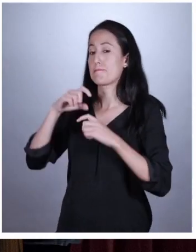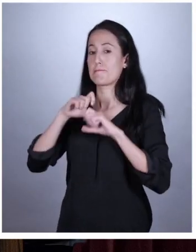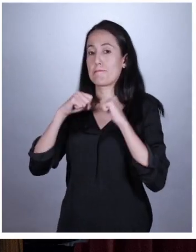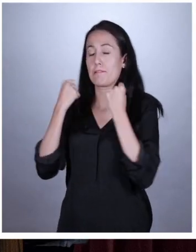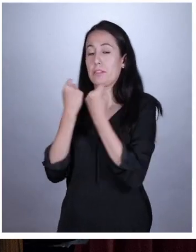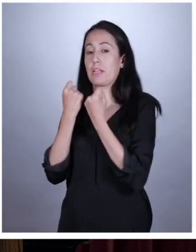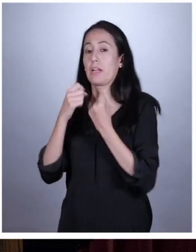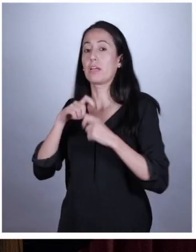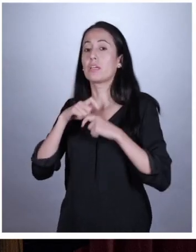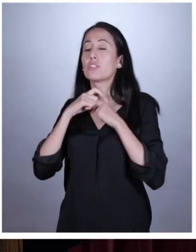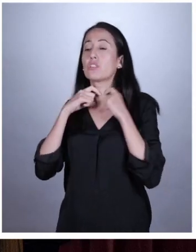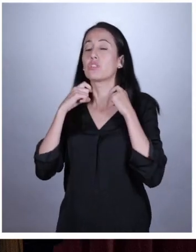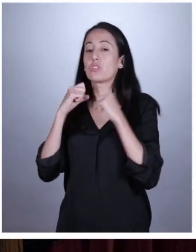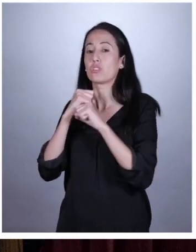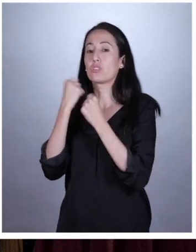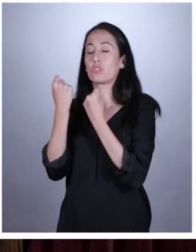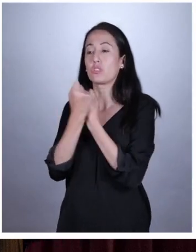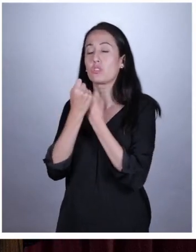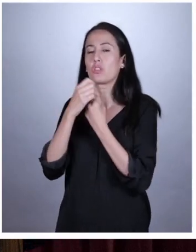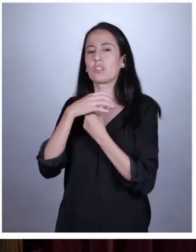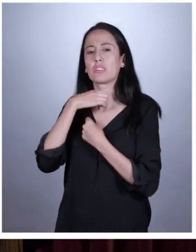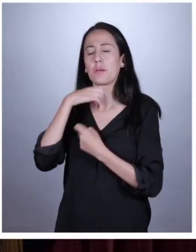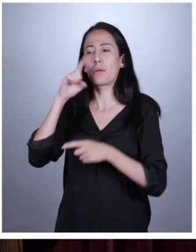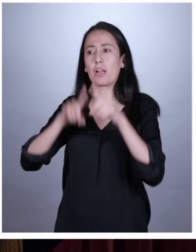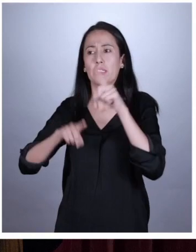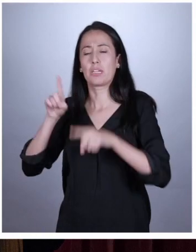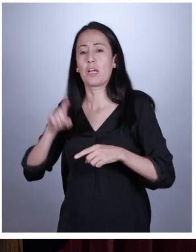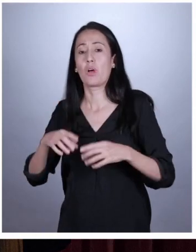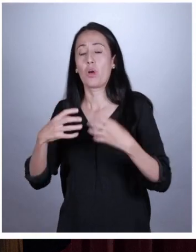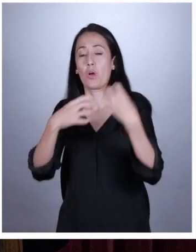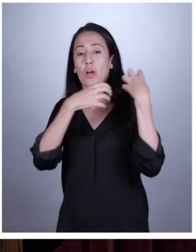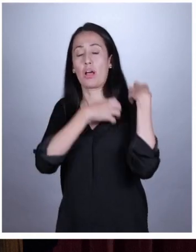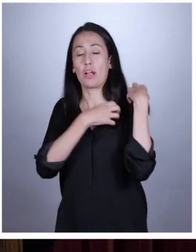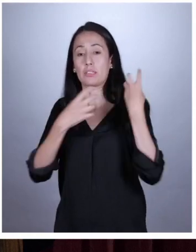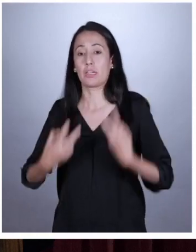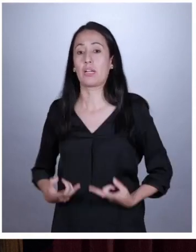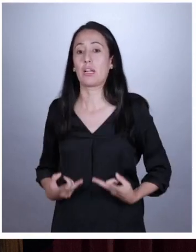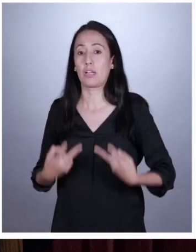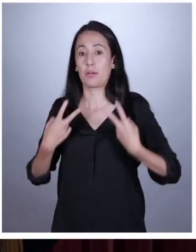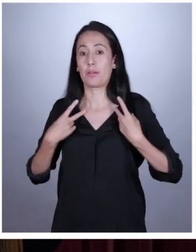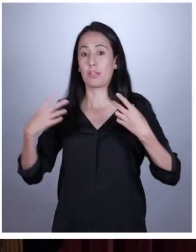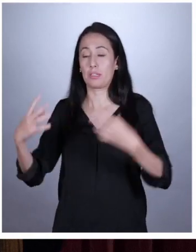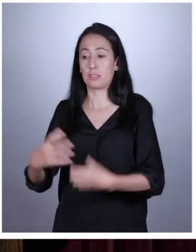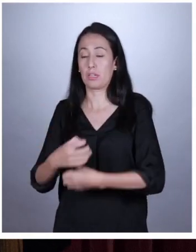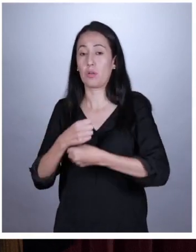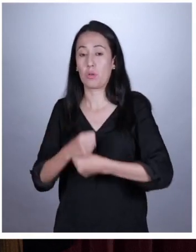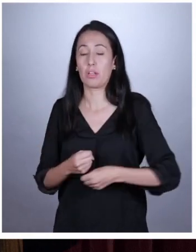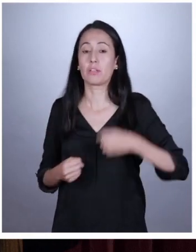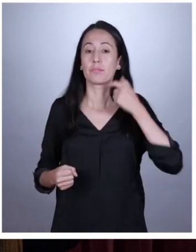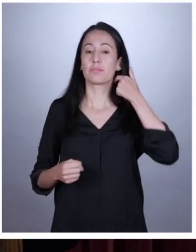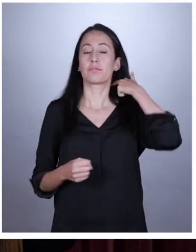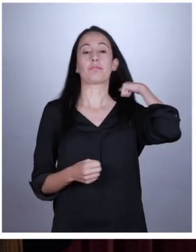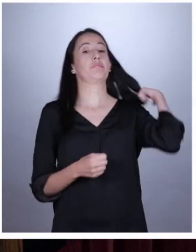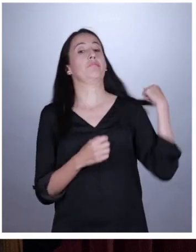los derechos civiles no nos olvidemos, ¿sí? Algunos incluyen garantizar la vida y la seguridad de los ciudadanos.